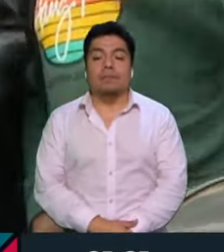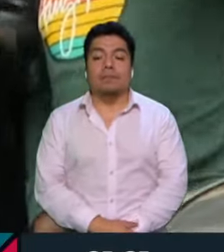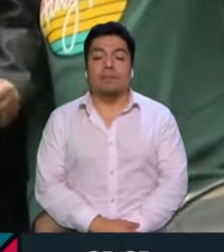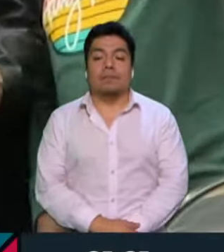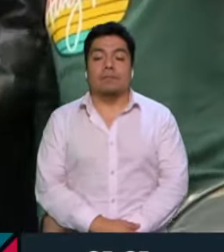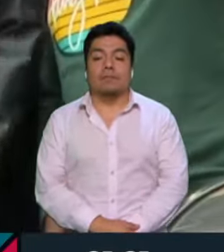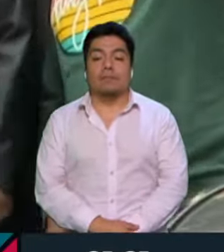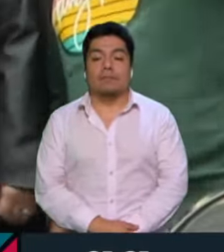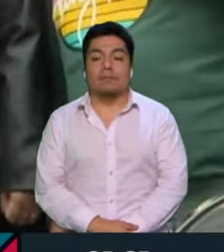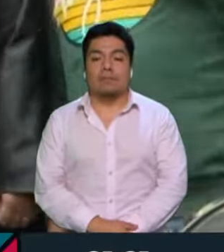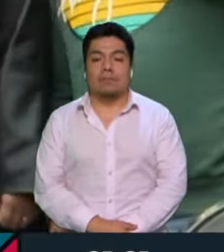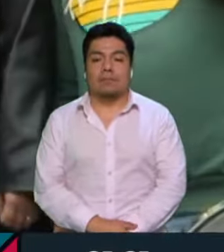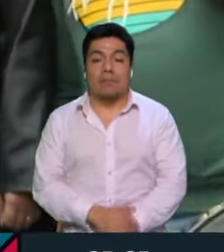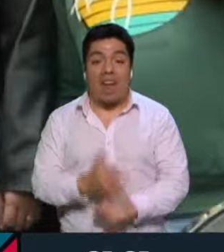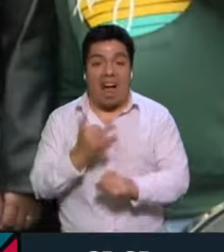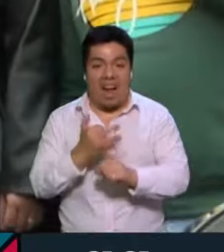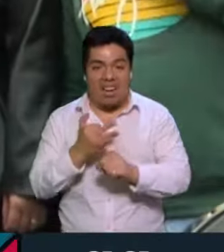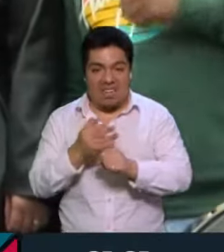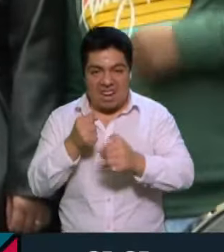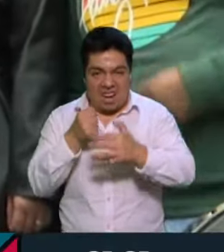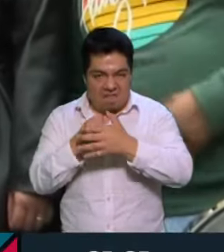la resistencia trans.